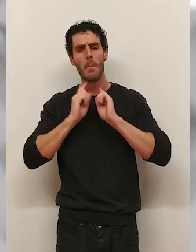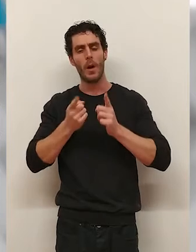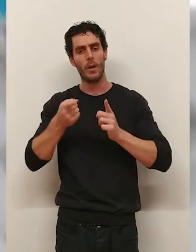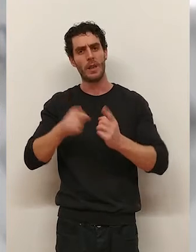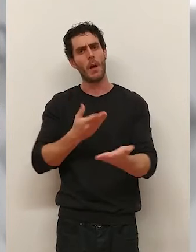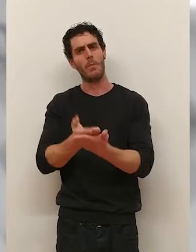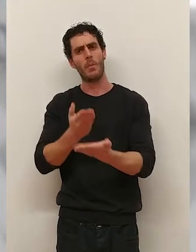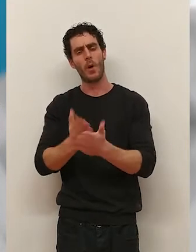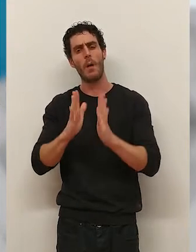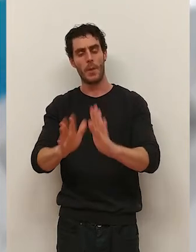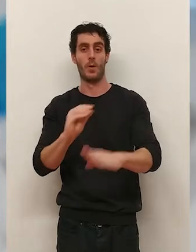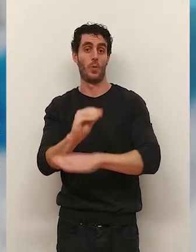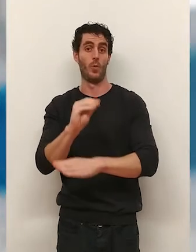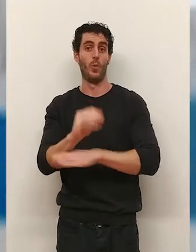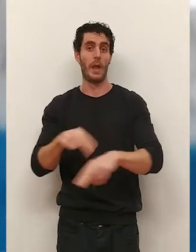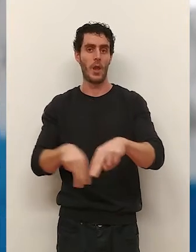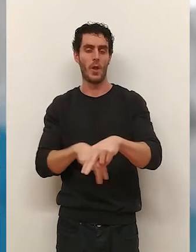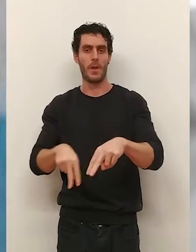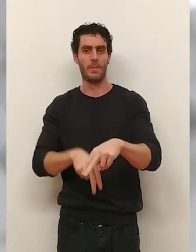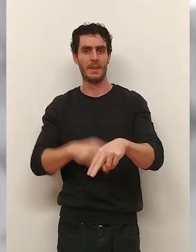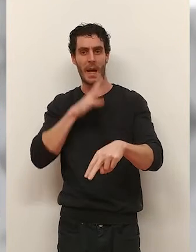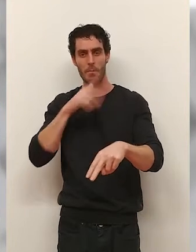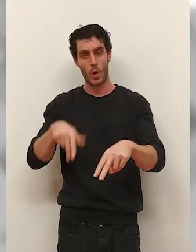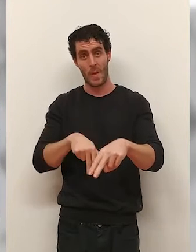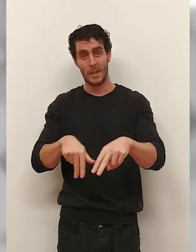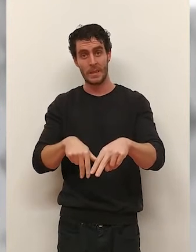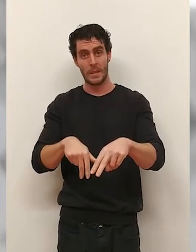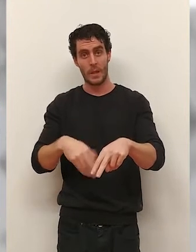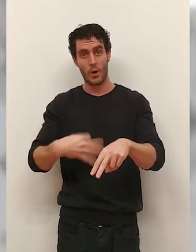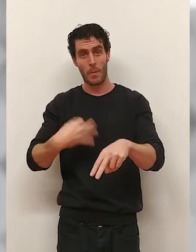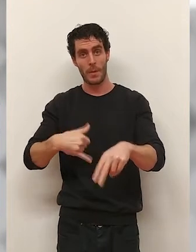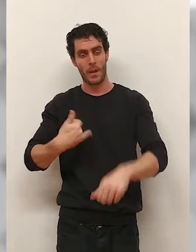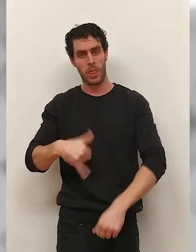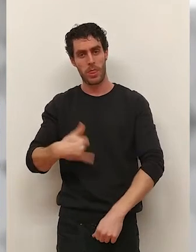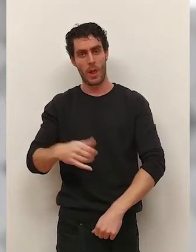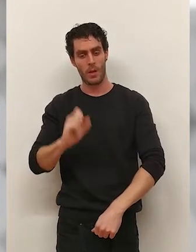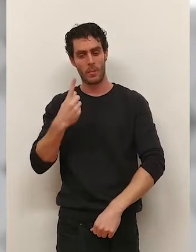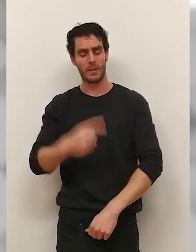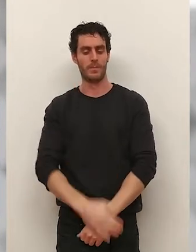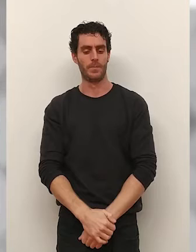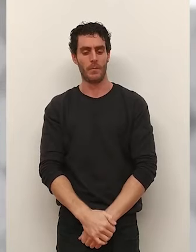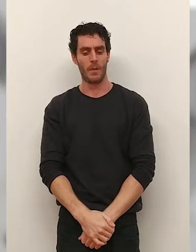valientes y que propongan, pero sin descuidar la parte defensiva en la que últimamente están flaqueando.